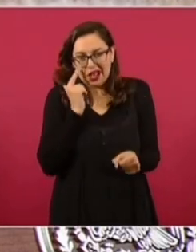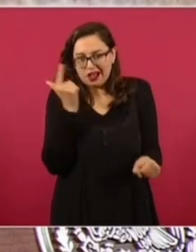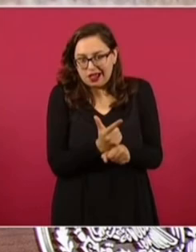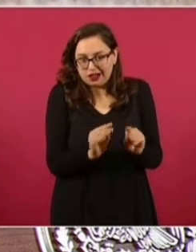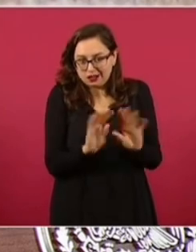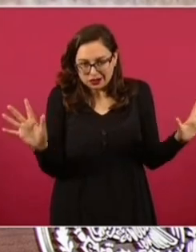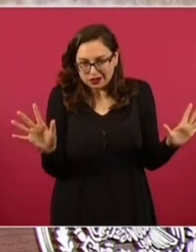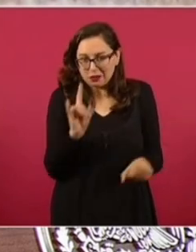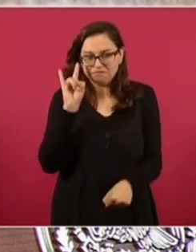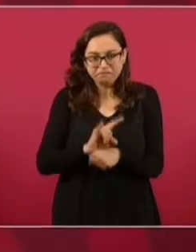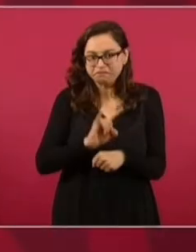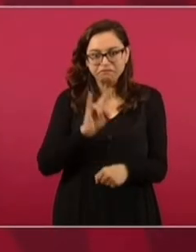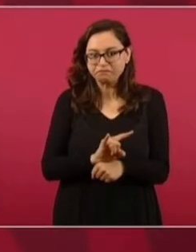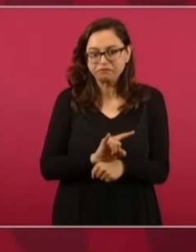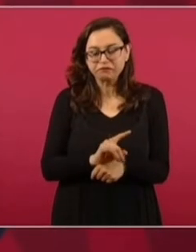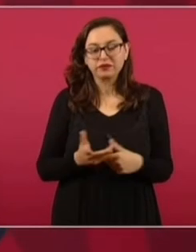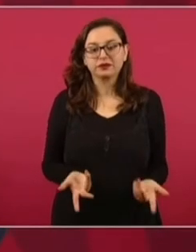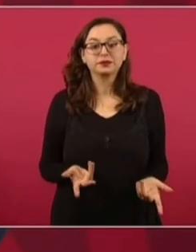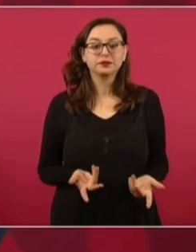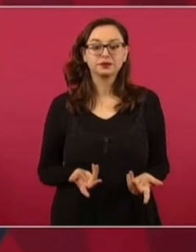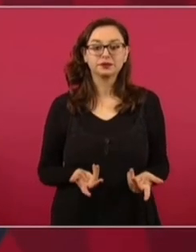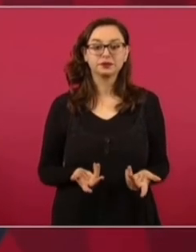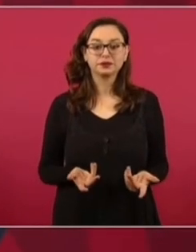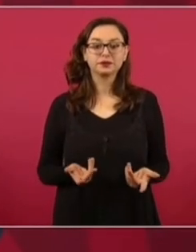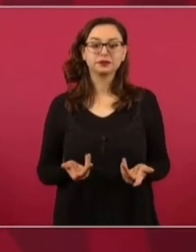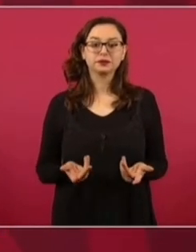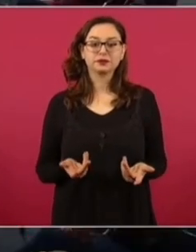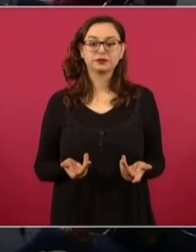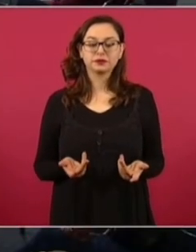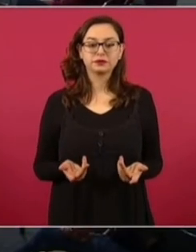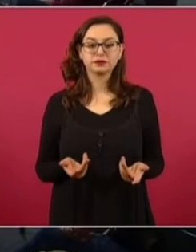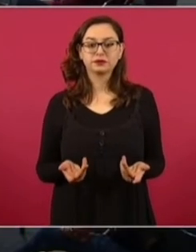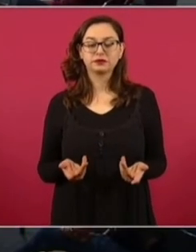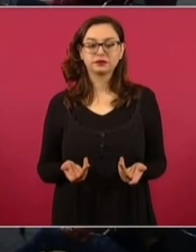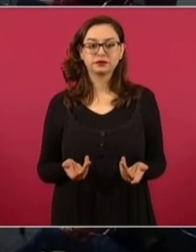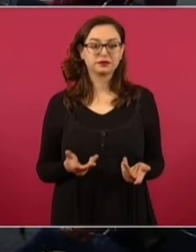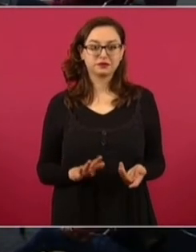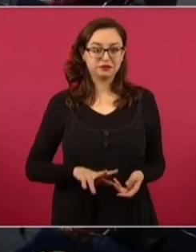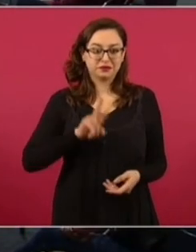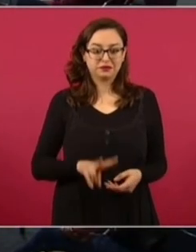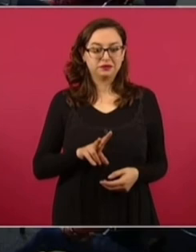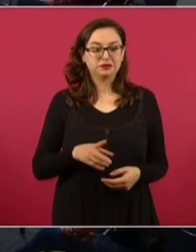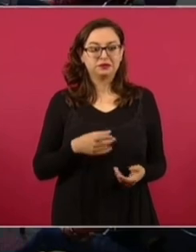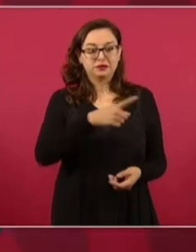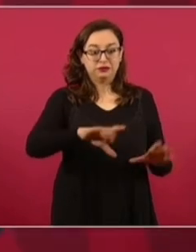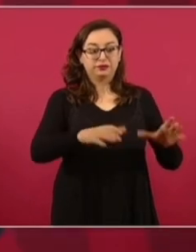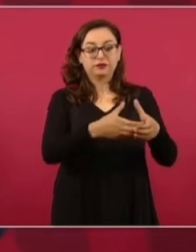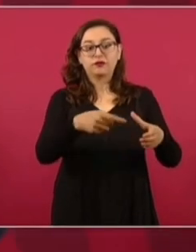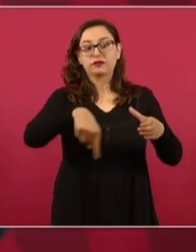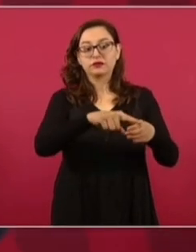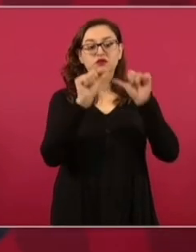violación flagrante a nuestra soberanía,